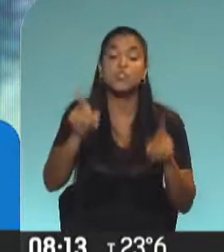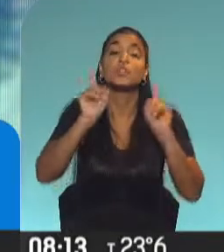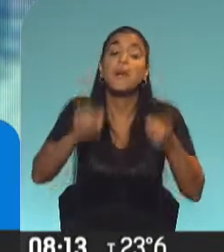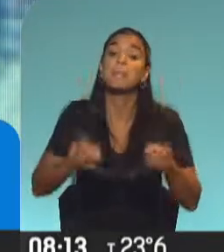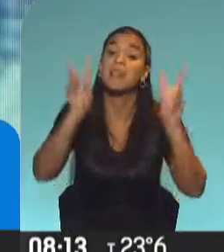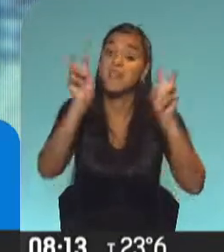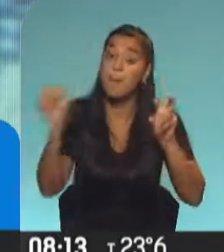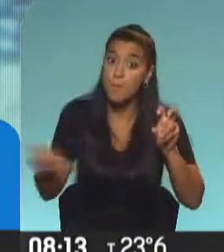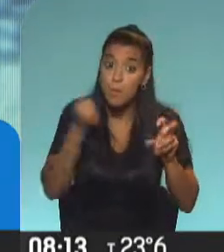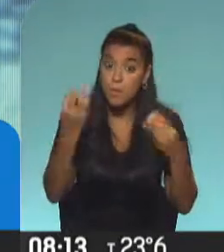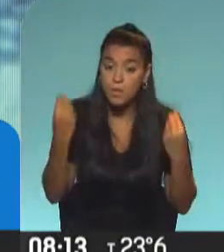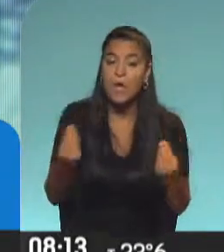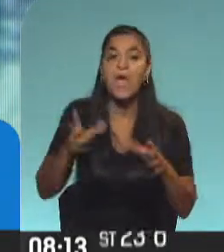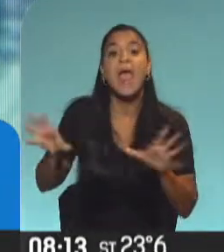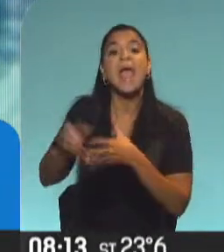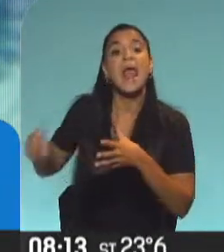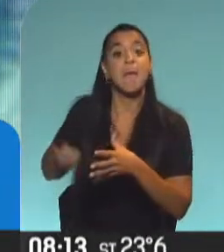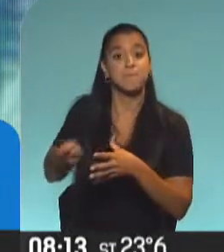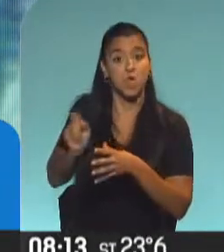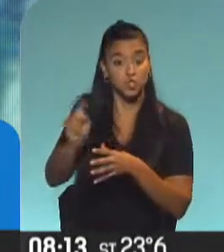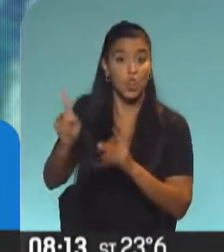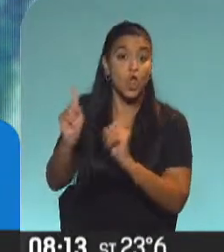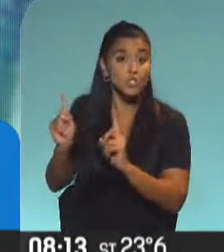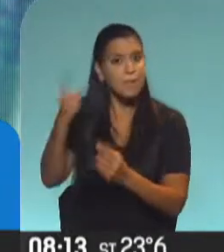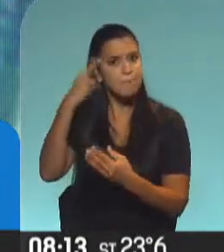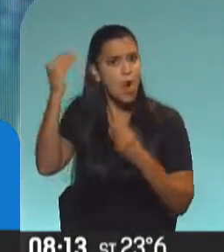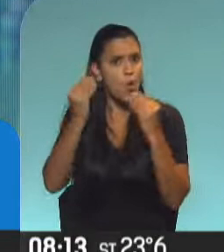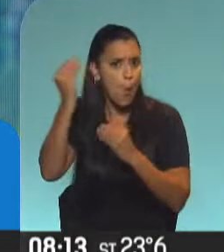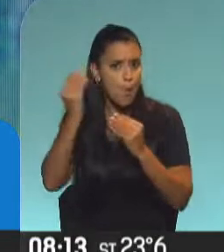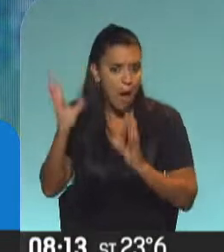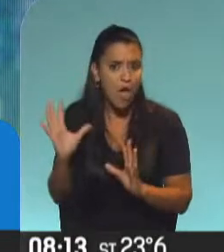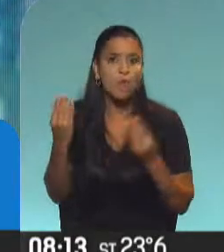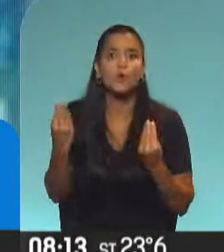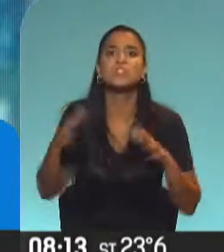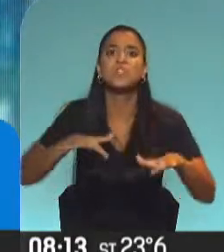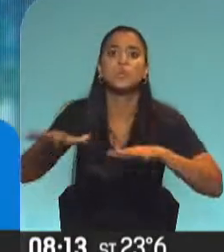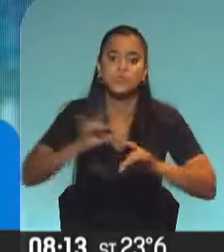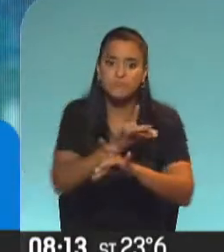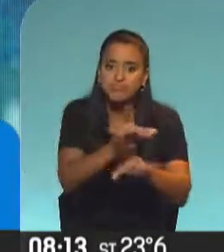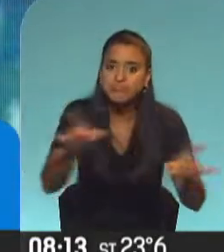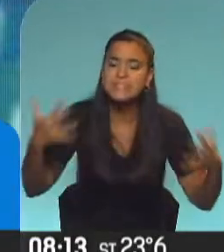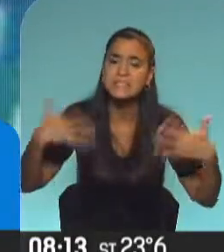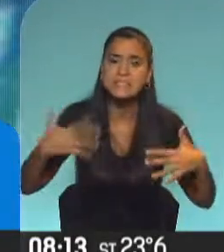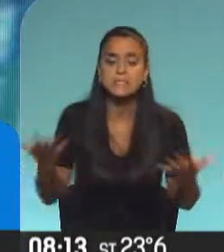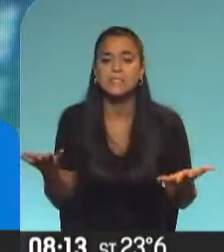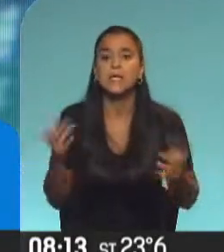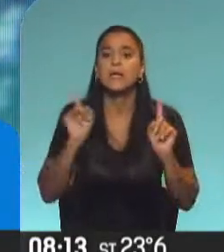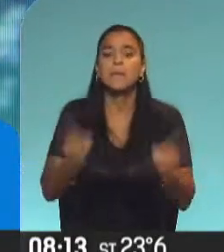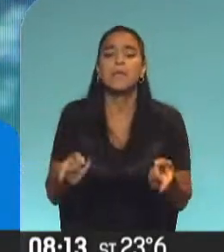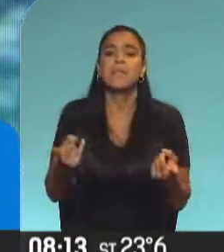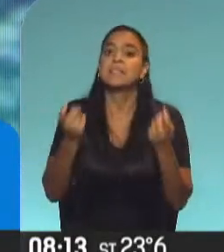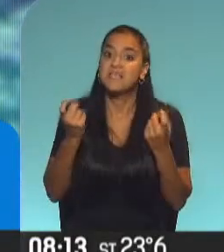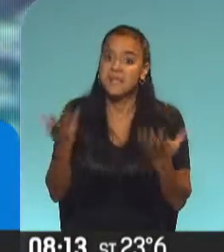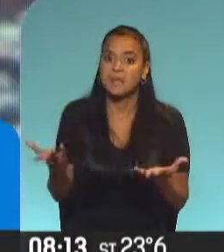tener muy en cuenta, los gremios docentes que están preocupados precisamente por la situación epidemiológica y por esto de la necesidad de